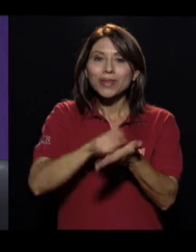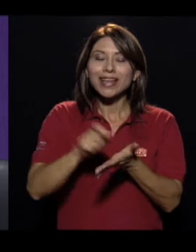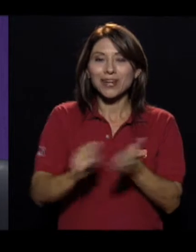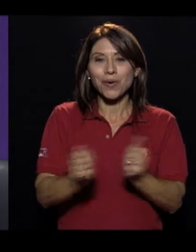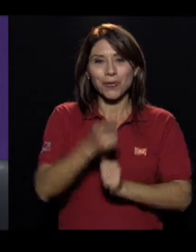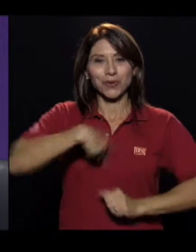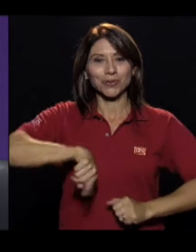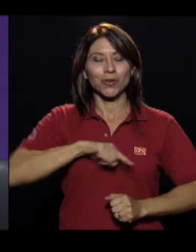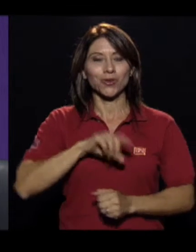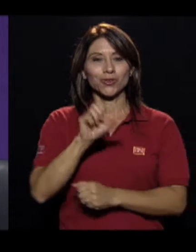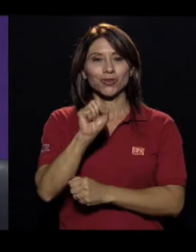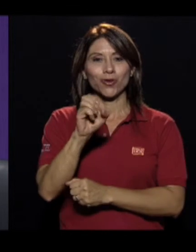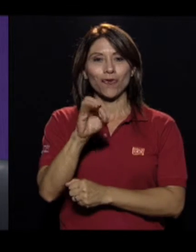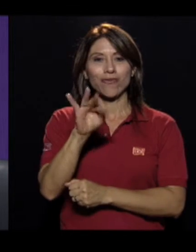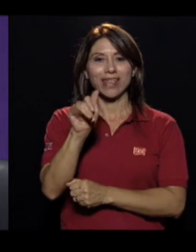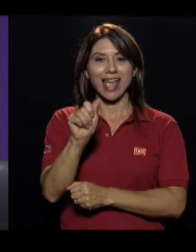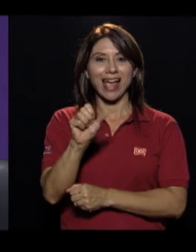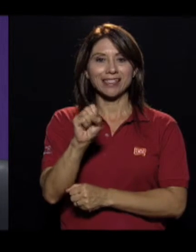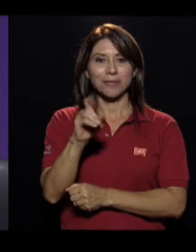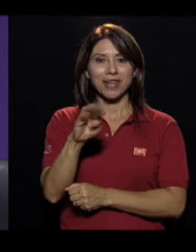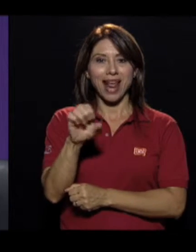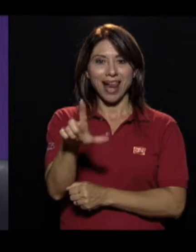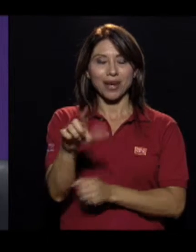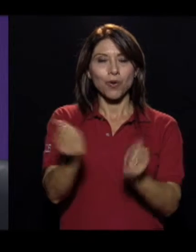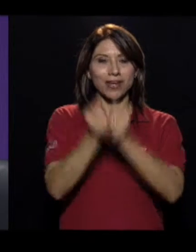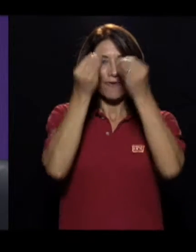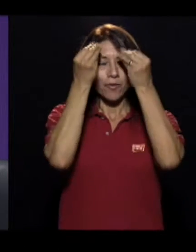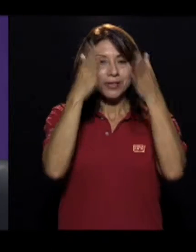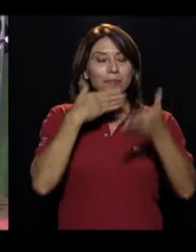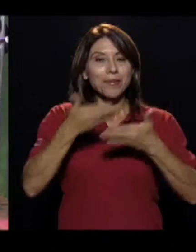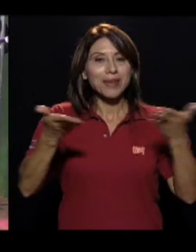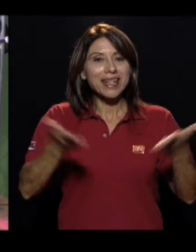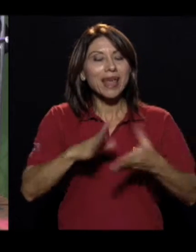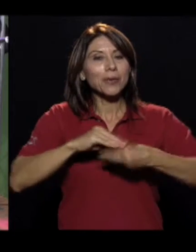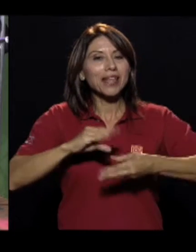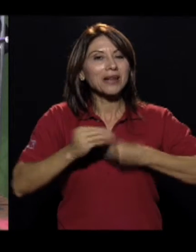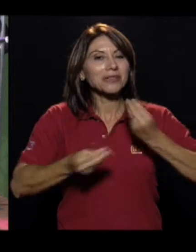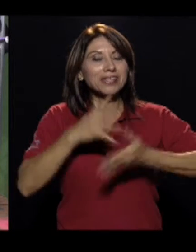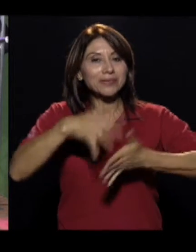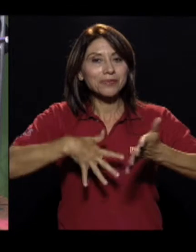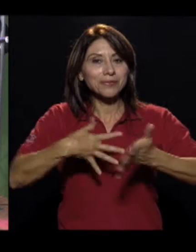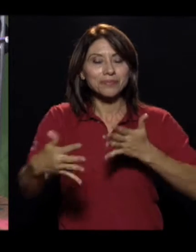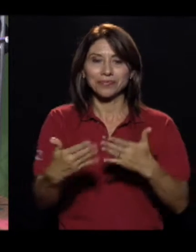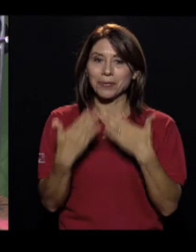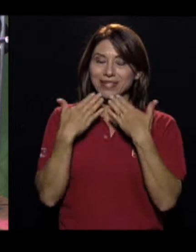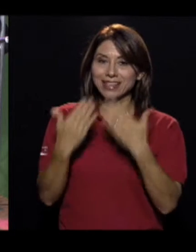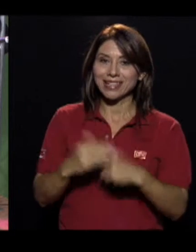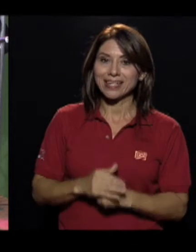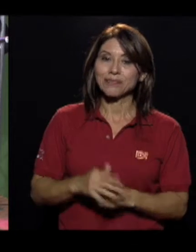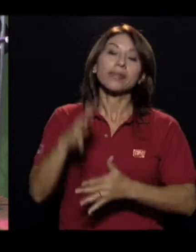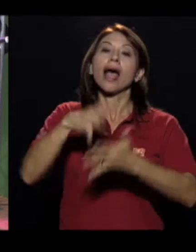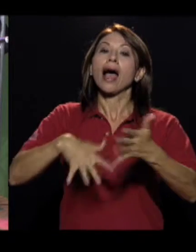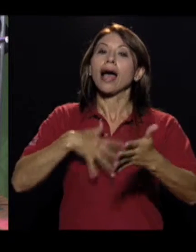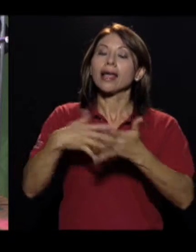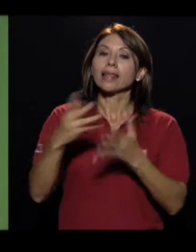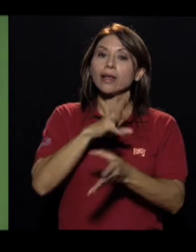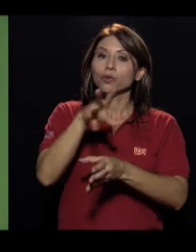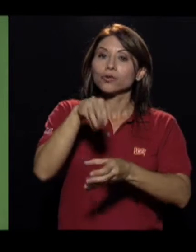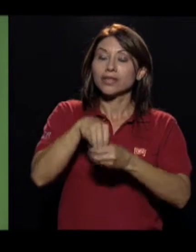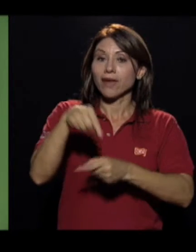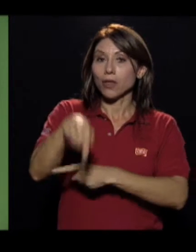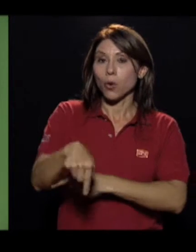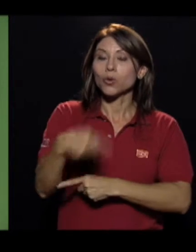busque dónde apuntar porque aquí está con nosotros ya Sofía Espinal con toda esta información. Bienvenida Sofía y contanos qué hay en la agenda de hoy. Muchas gracias Fernanda.